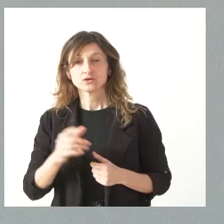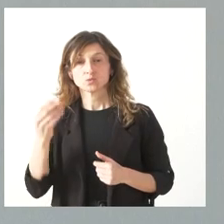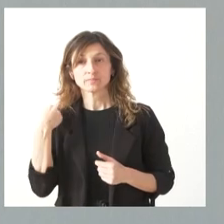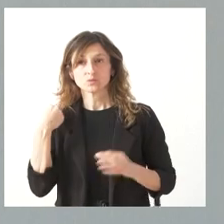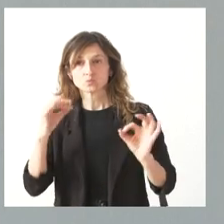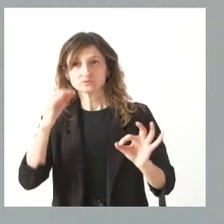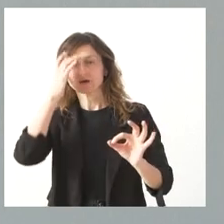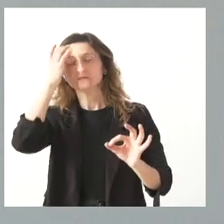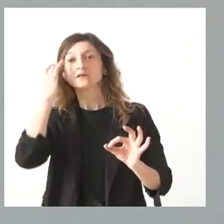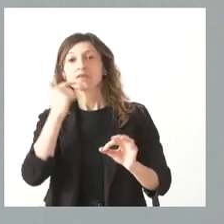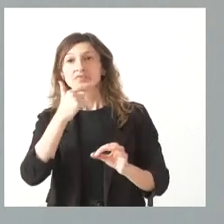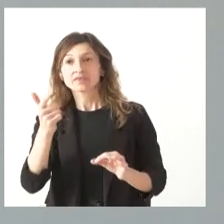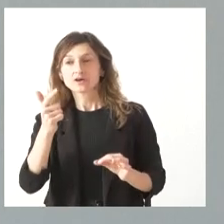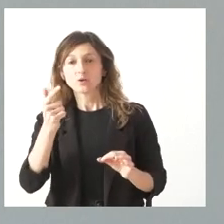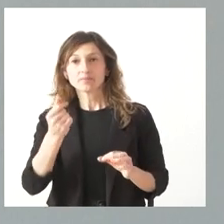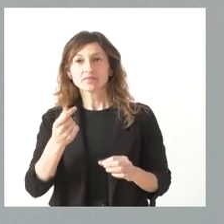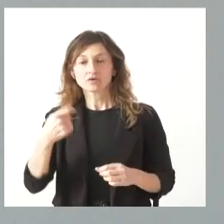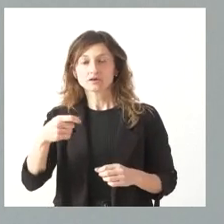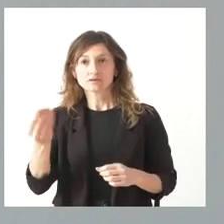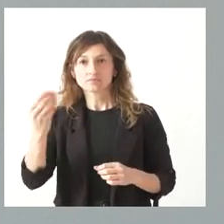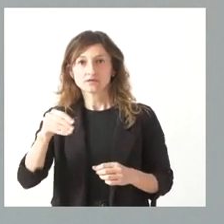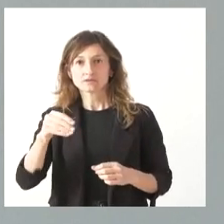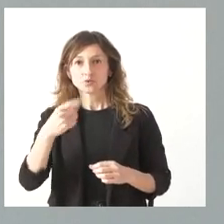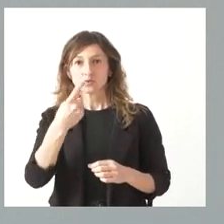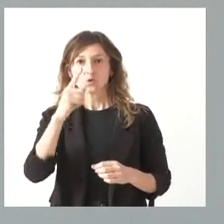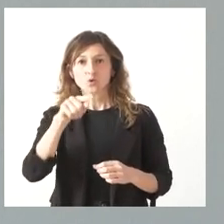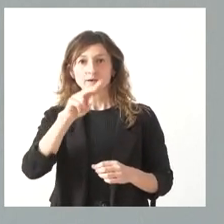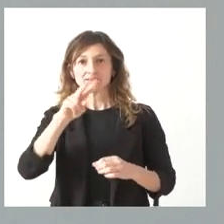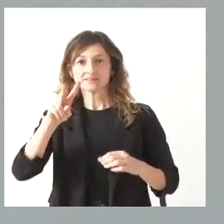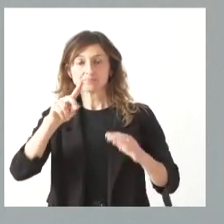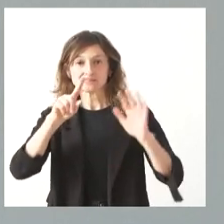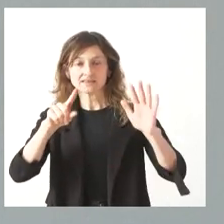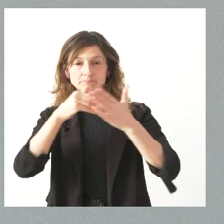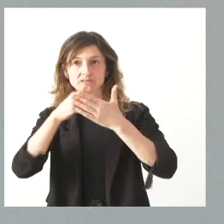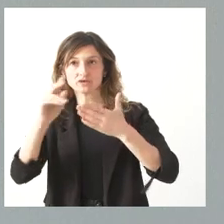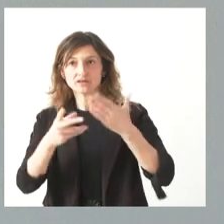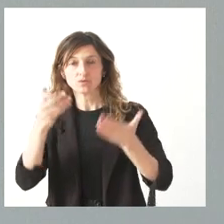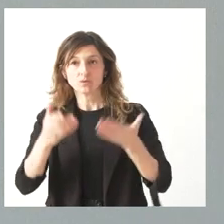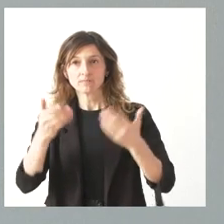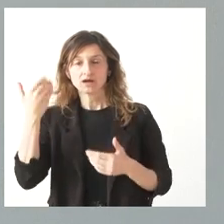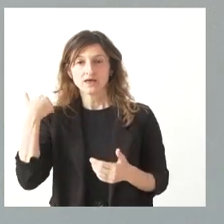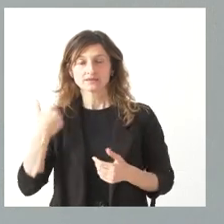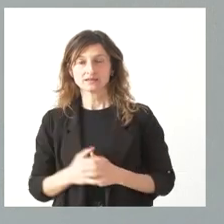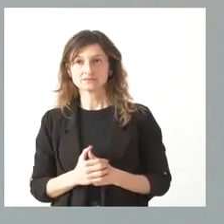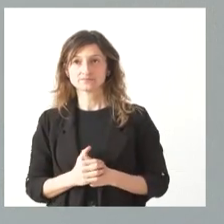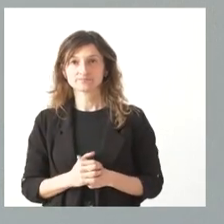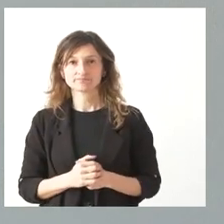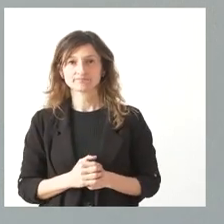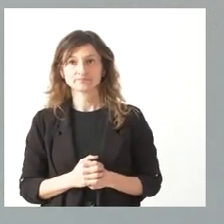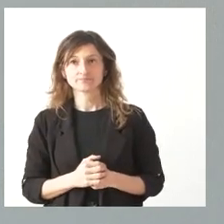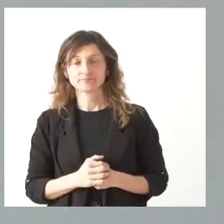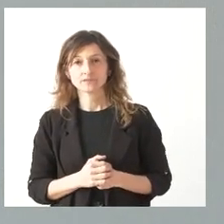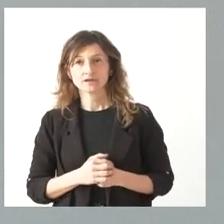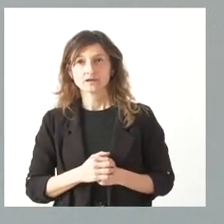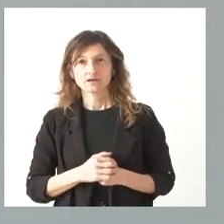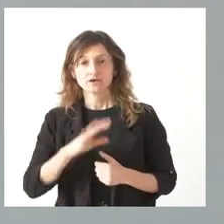concreto, que el incremento del coste de la licitación es de 1,26 millones de euros respecto del volumen anterior. Alcanzamos la